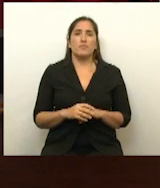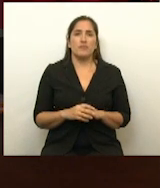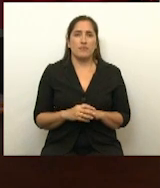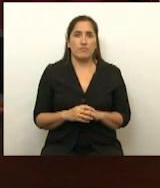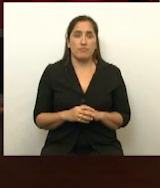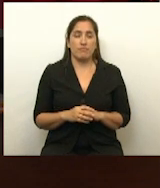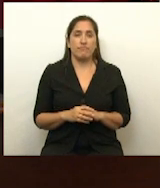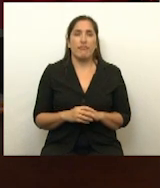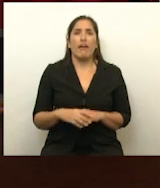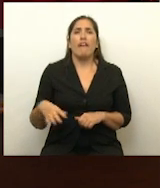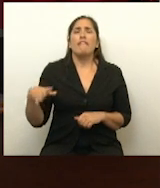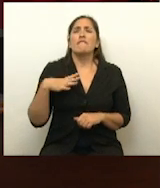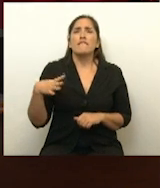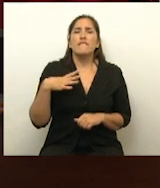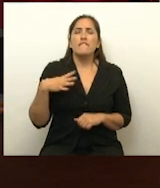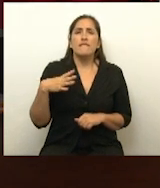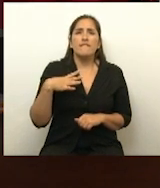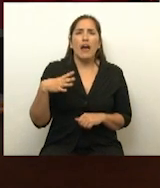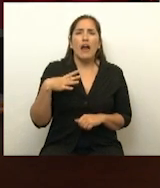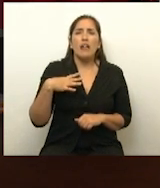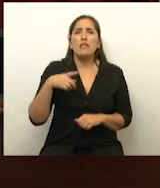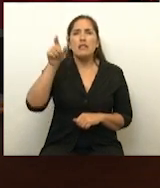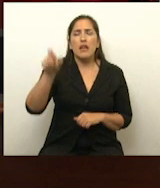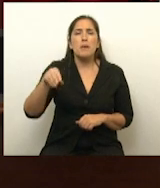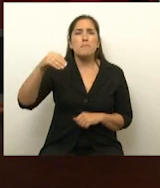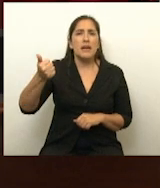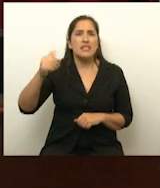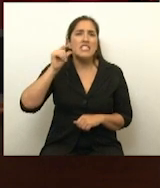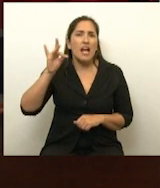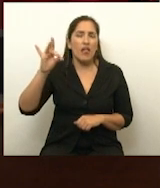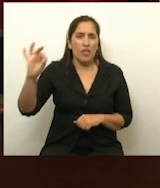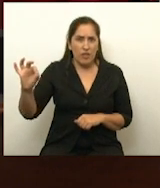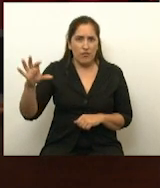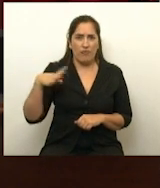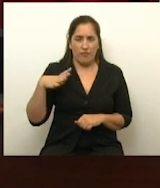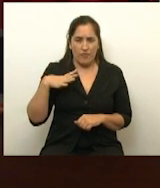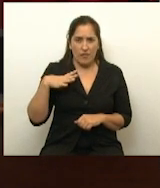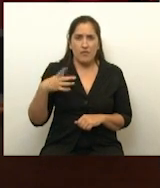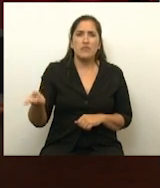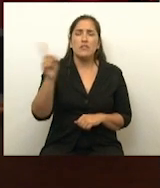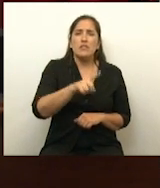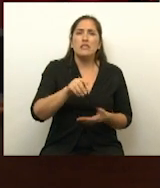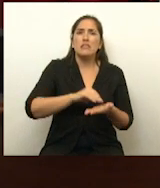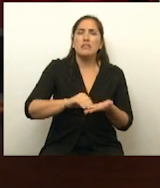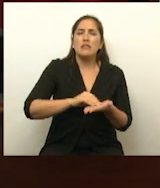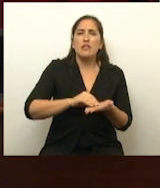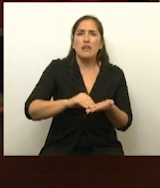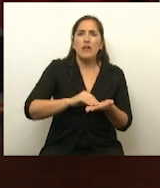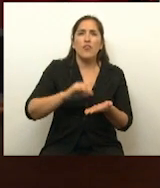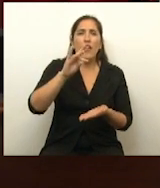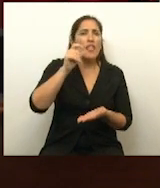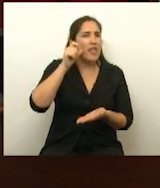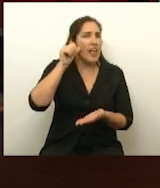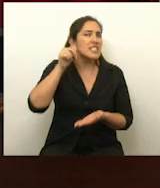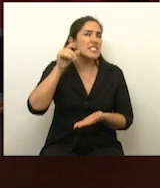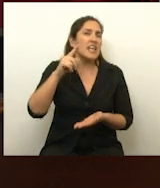Falta identificarse la senadora Rodríguez Machado y el senador De Angelis, ya